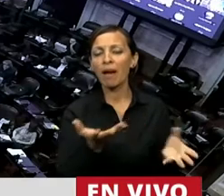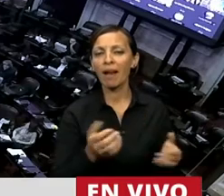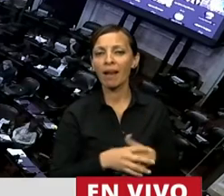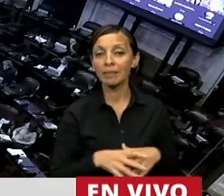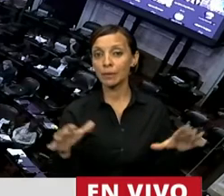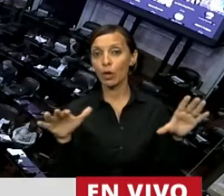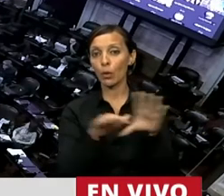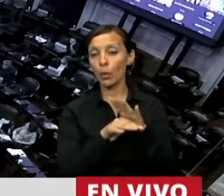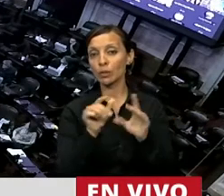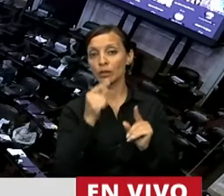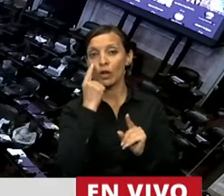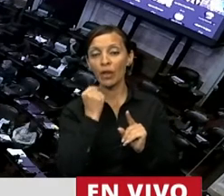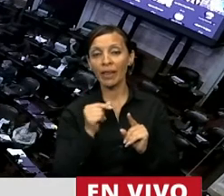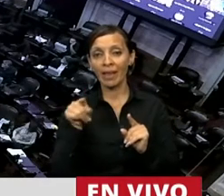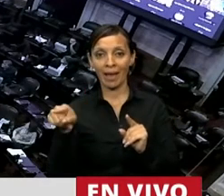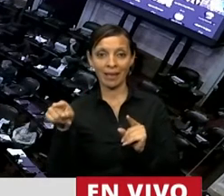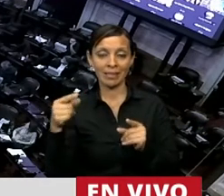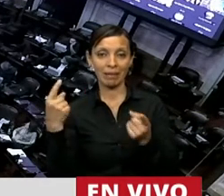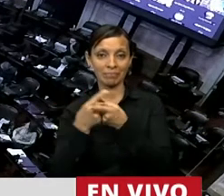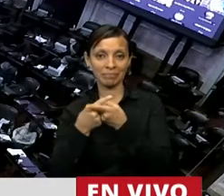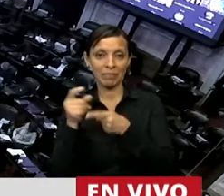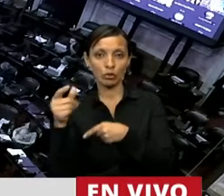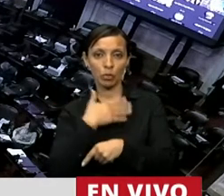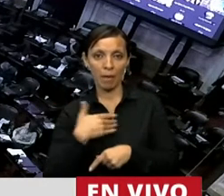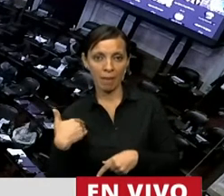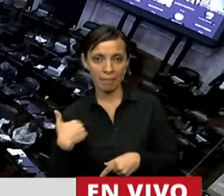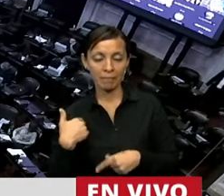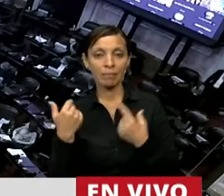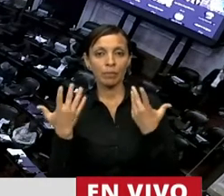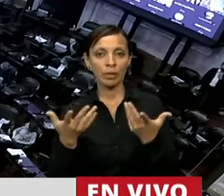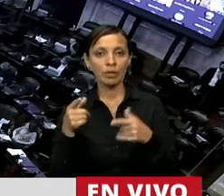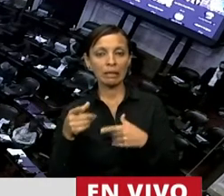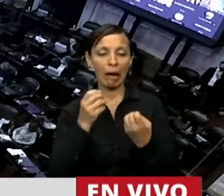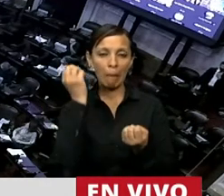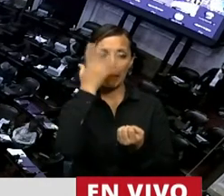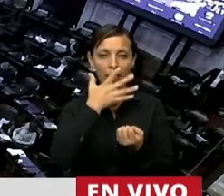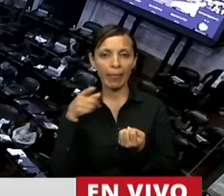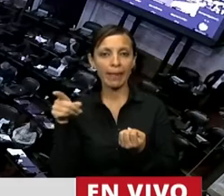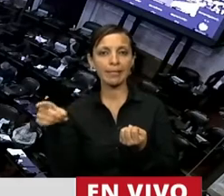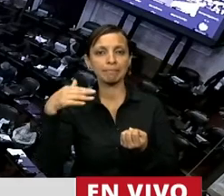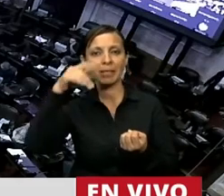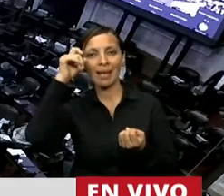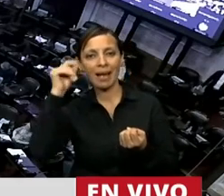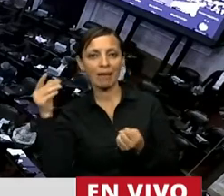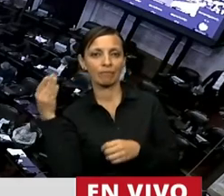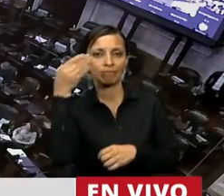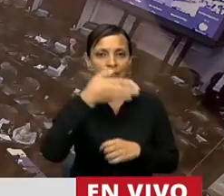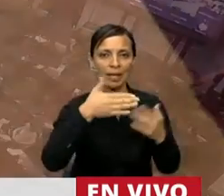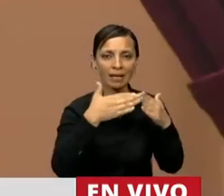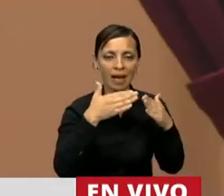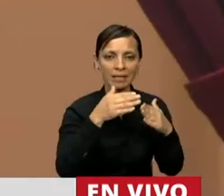esos días había tenido una discusión con su mamá. De esa forma convenció a Mica de ir a su casa,